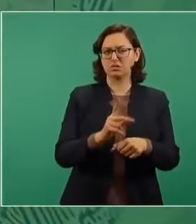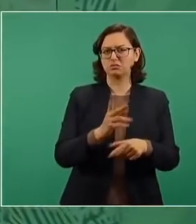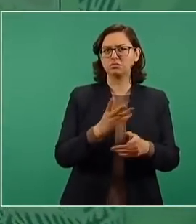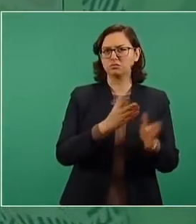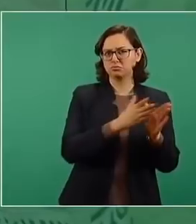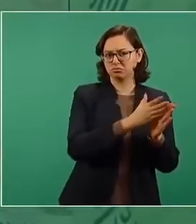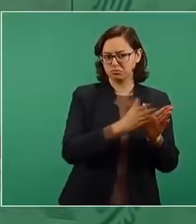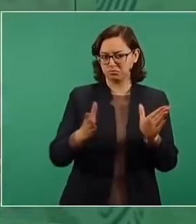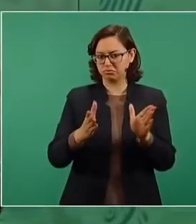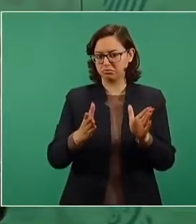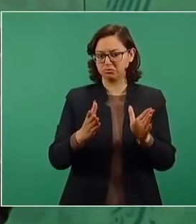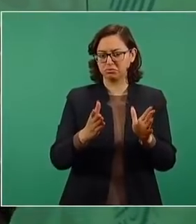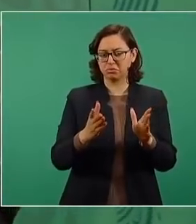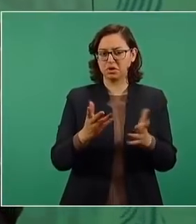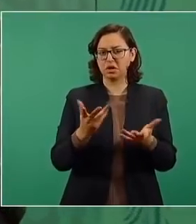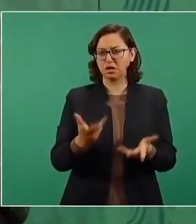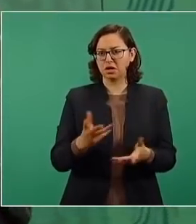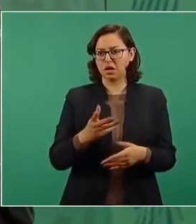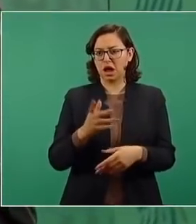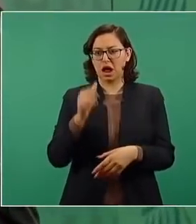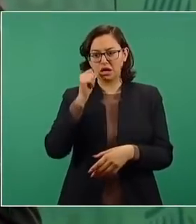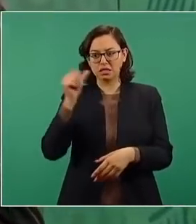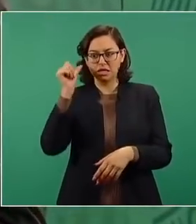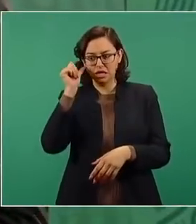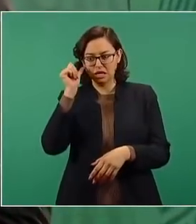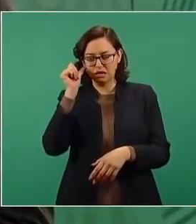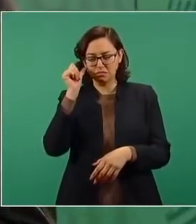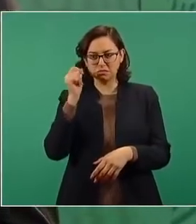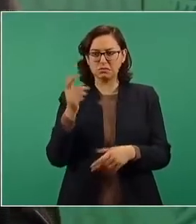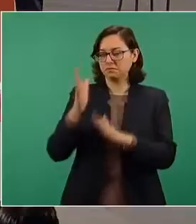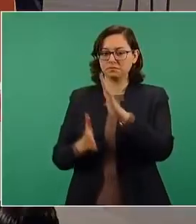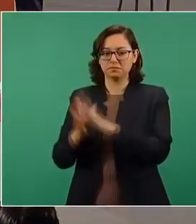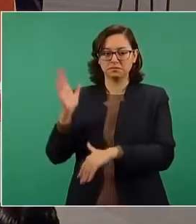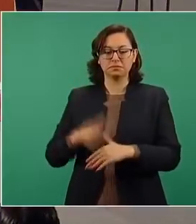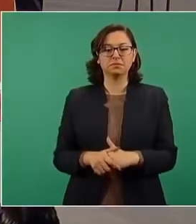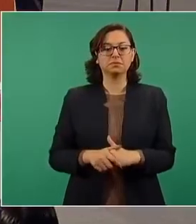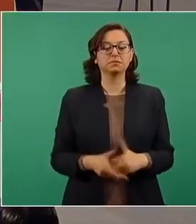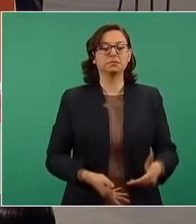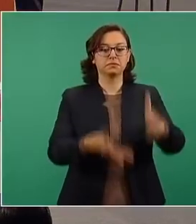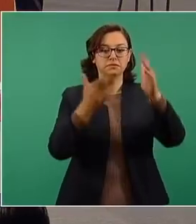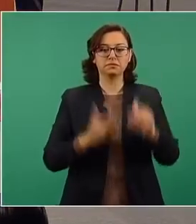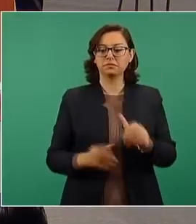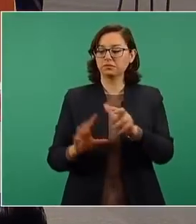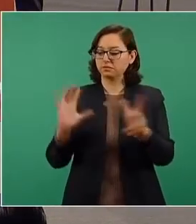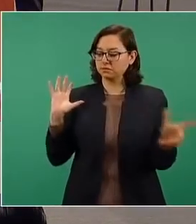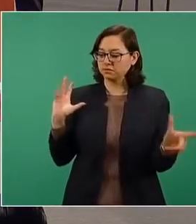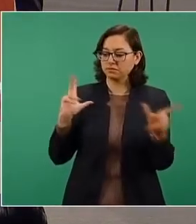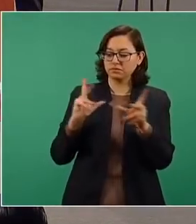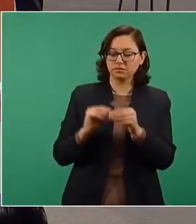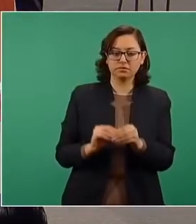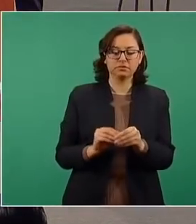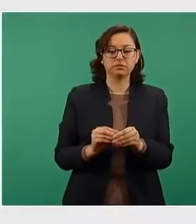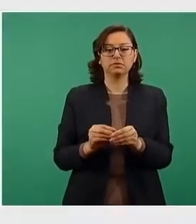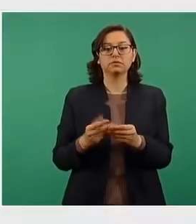muy cerca, alrededor de los 300 mil vacunas. El avance completo acumulado de vacunas